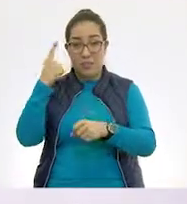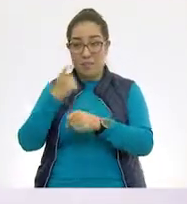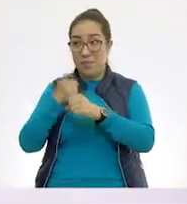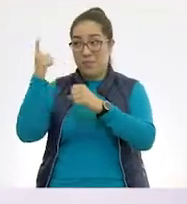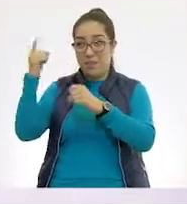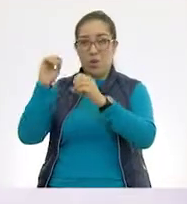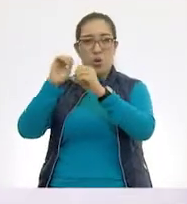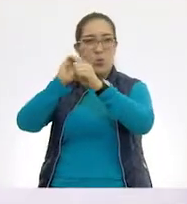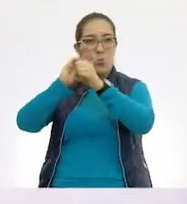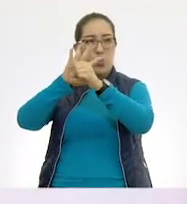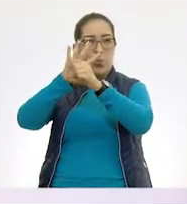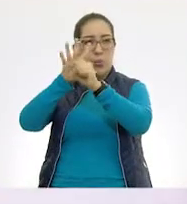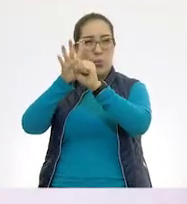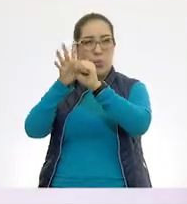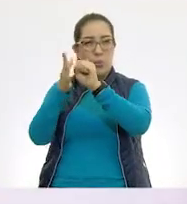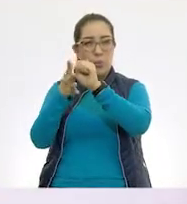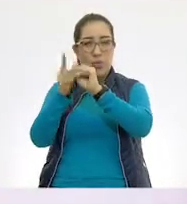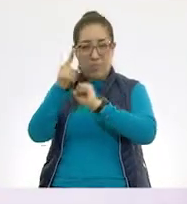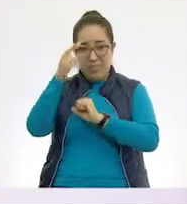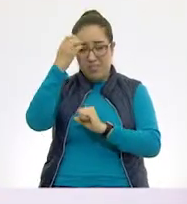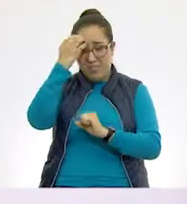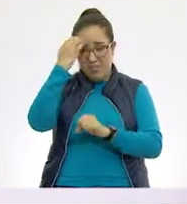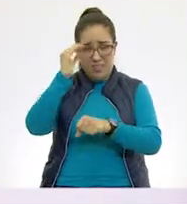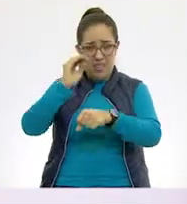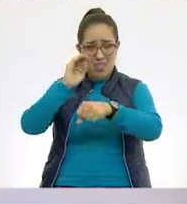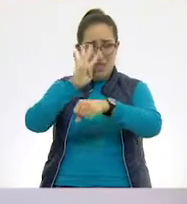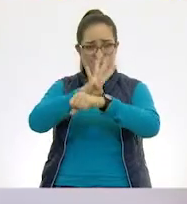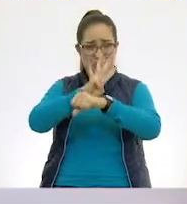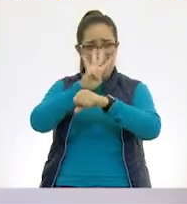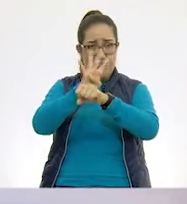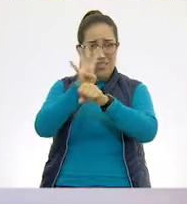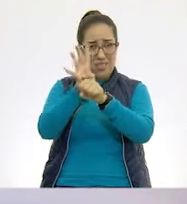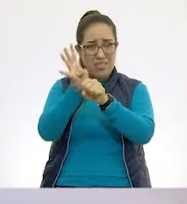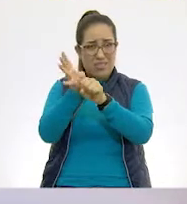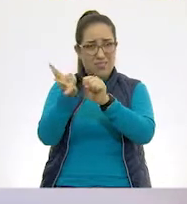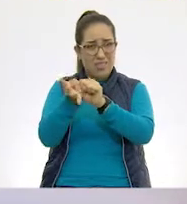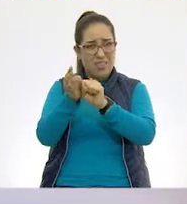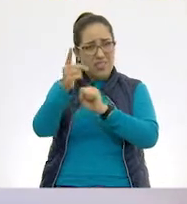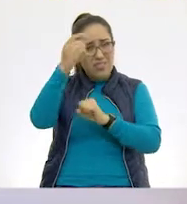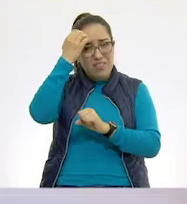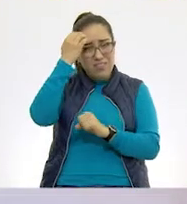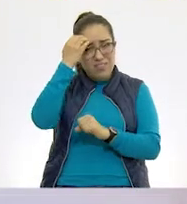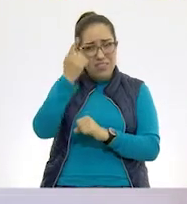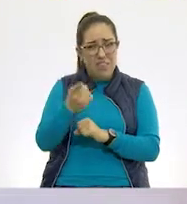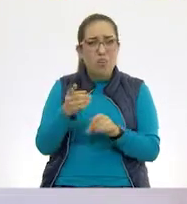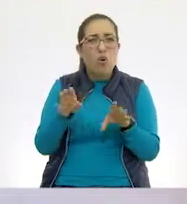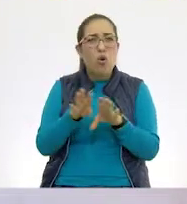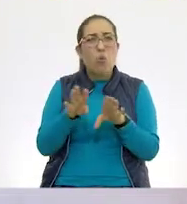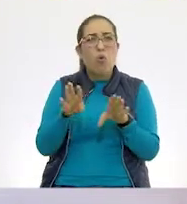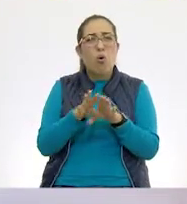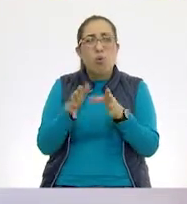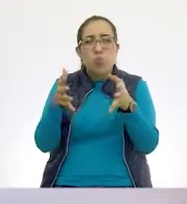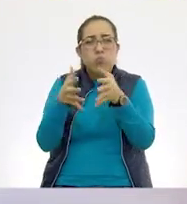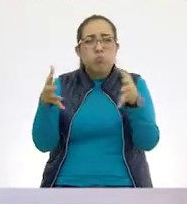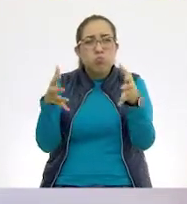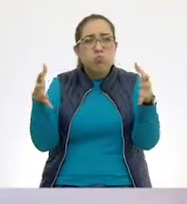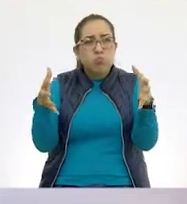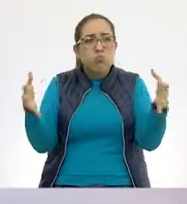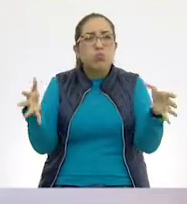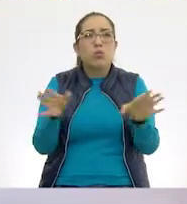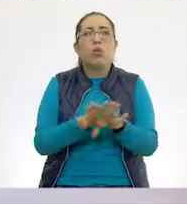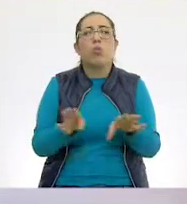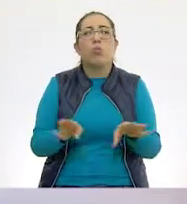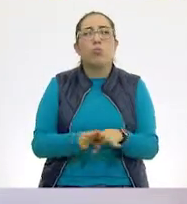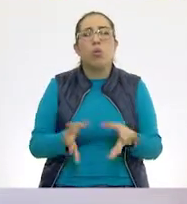de mar. Este erizo de mar. ¿Has visto un erizo de mar alguna vez? Sí. ¿Y de qué tamaño son más o menitos? Los erizos de